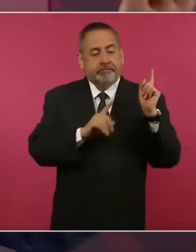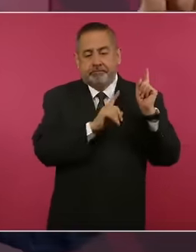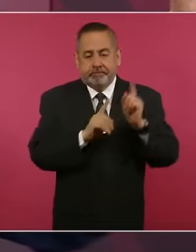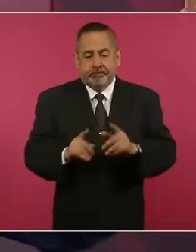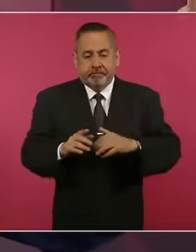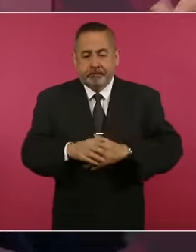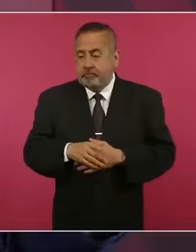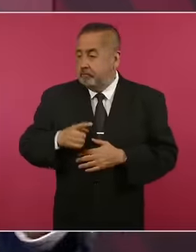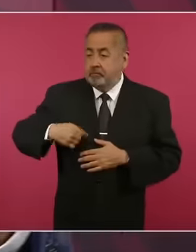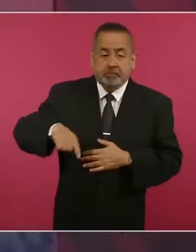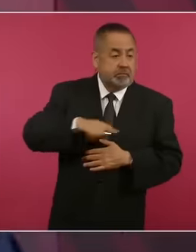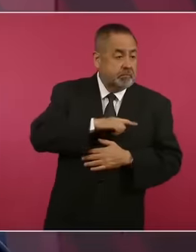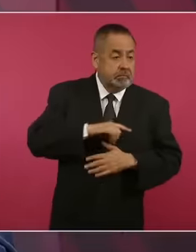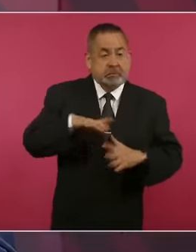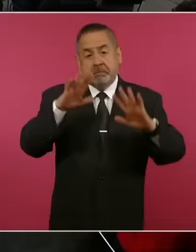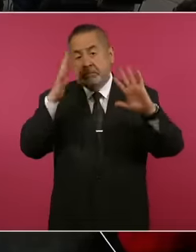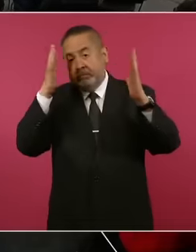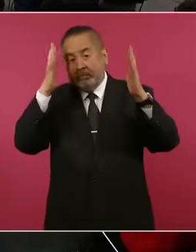como héroe.